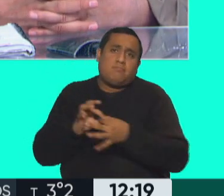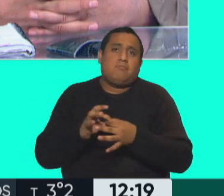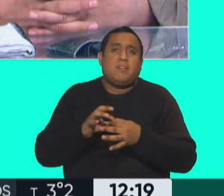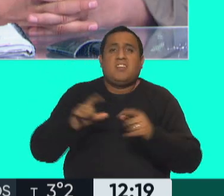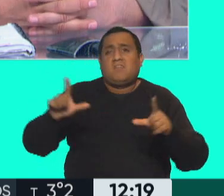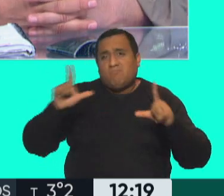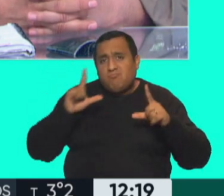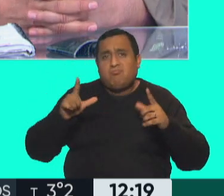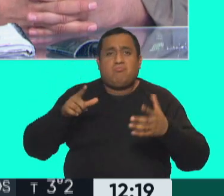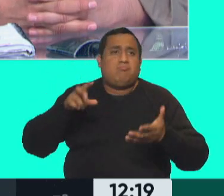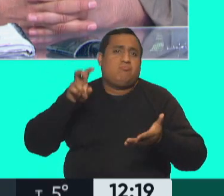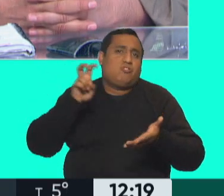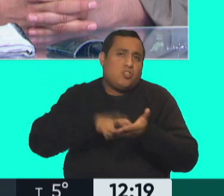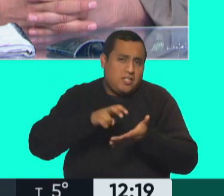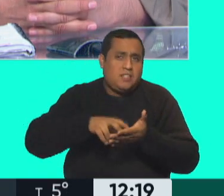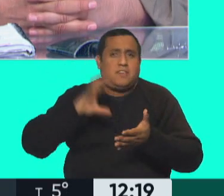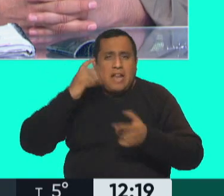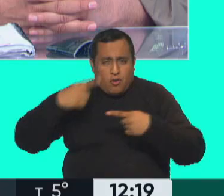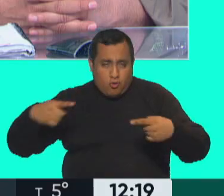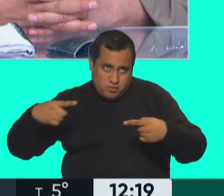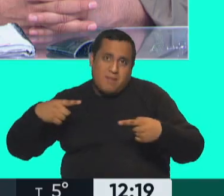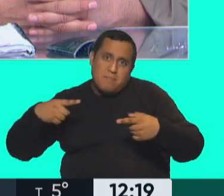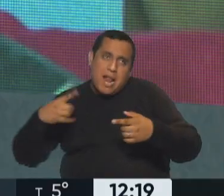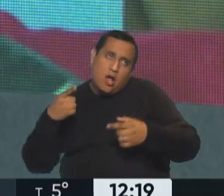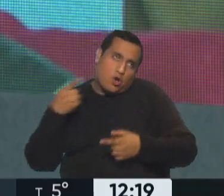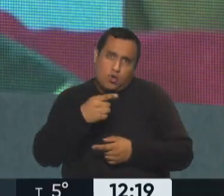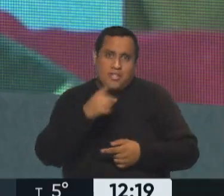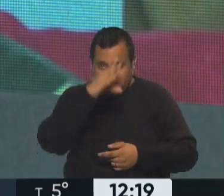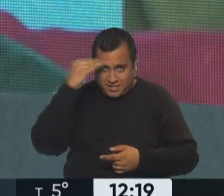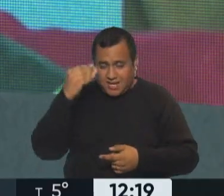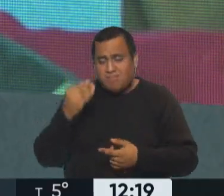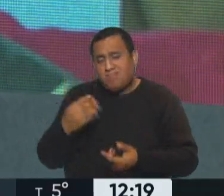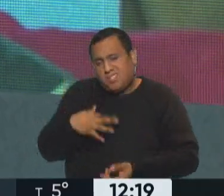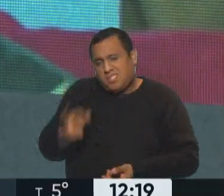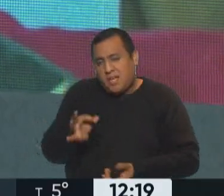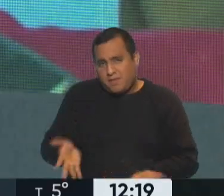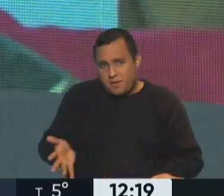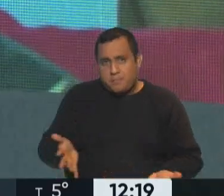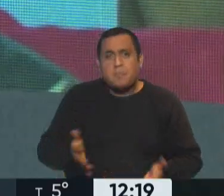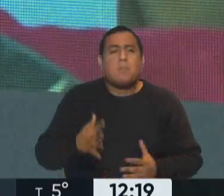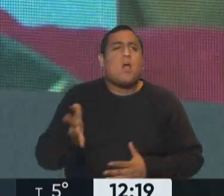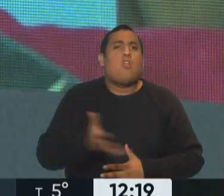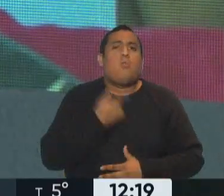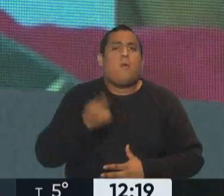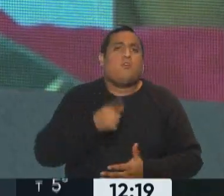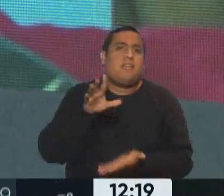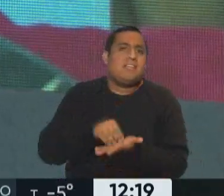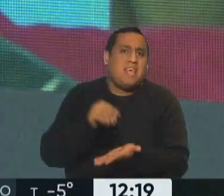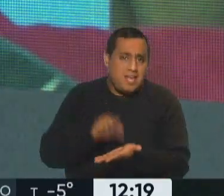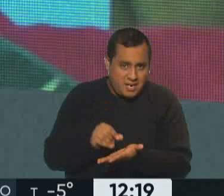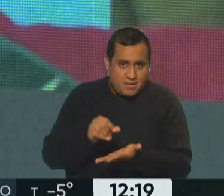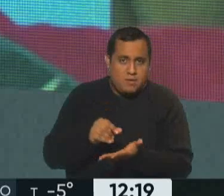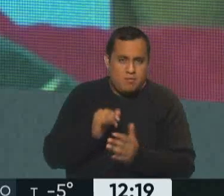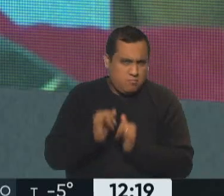a Cristina Fernández de Kirchner. Eso no es nuevo. Ahora, Pedro, ahí hay un hilo conductor entre los que son los dueños de la tierra, y cuando digo dueños de la